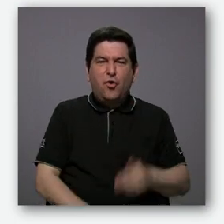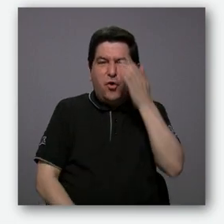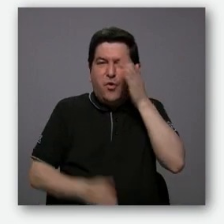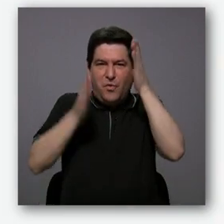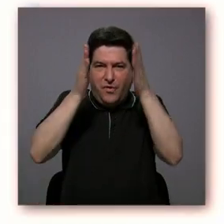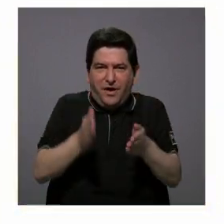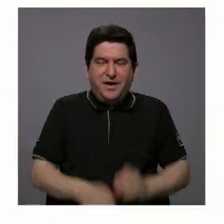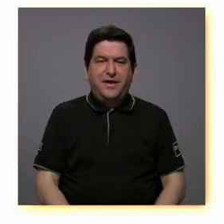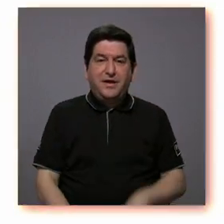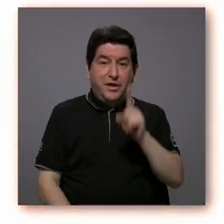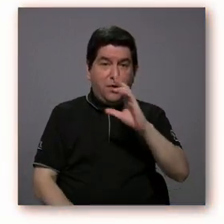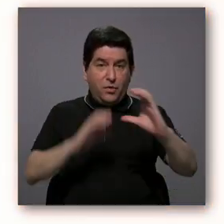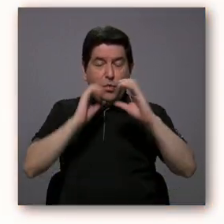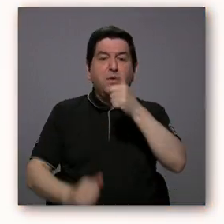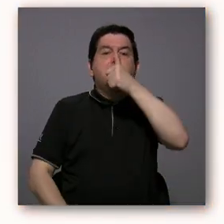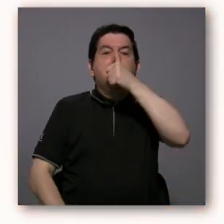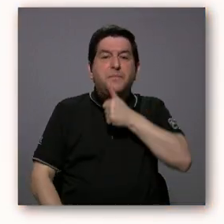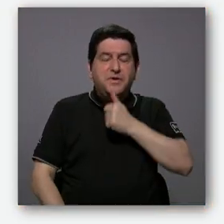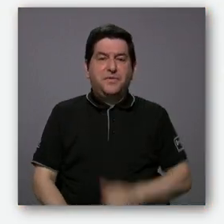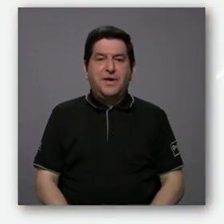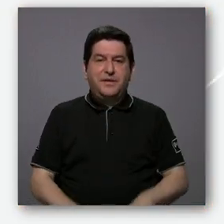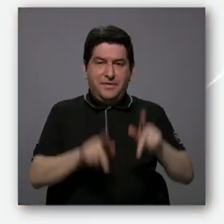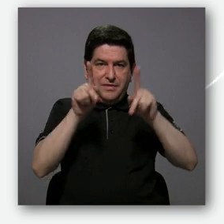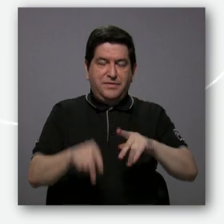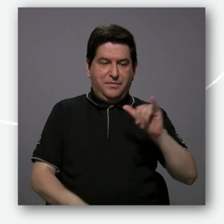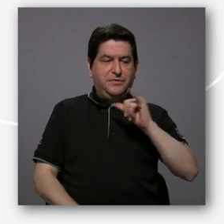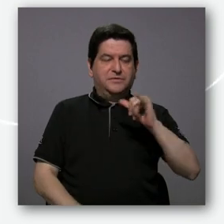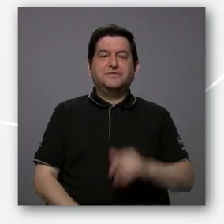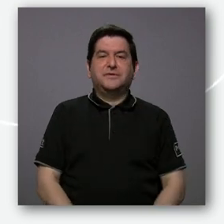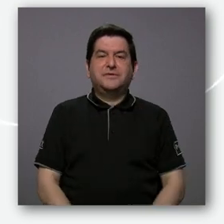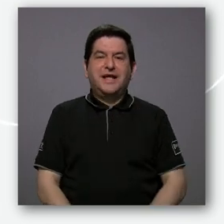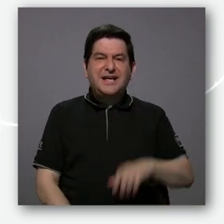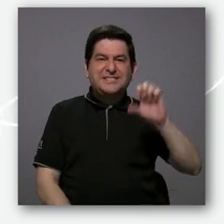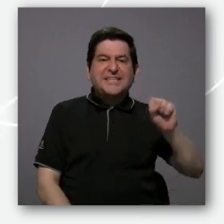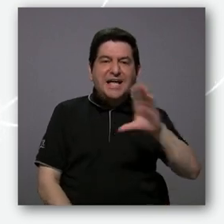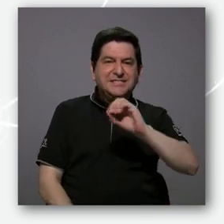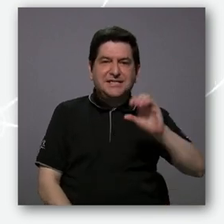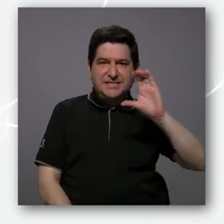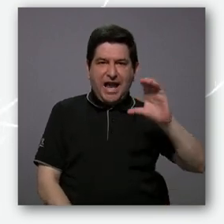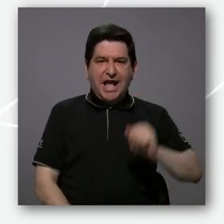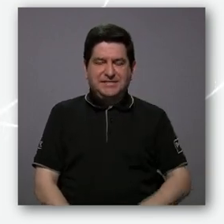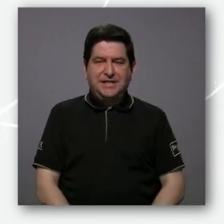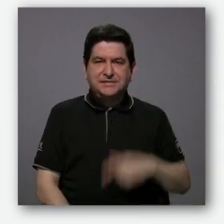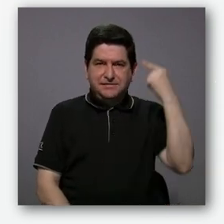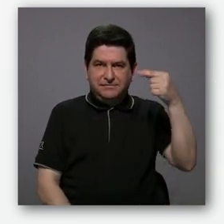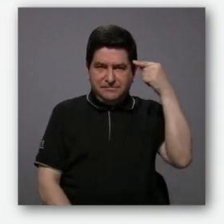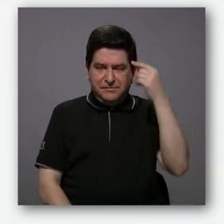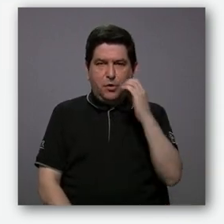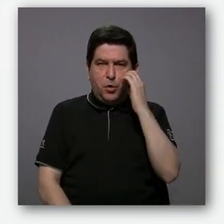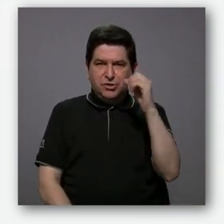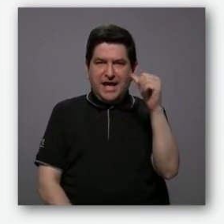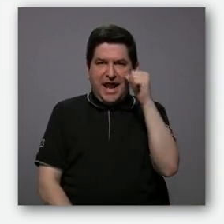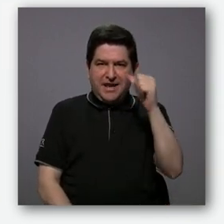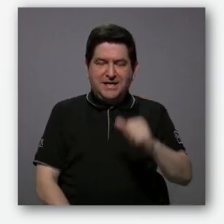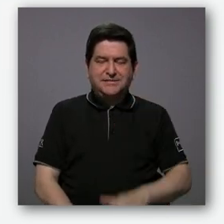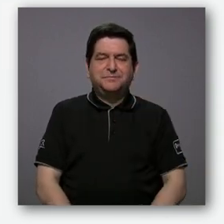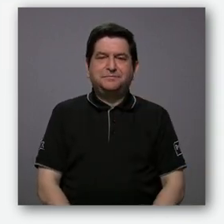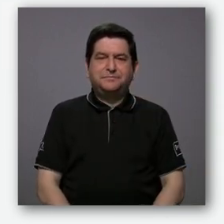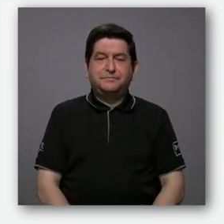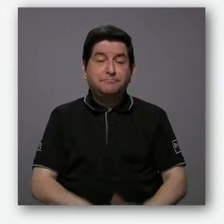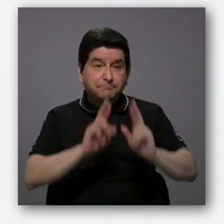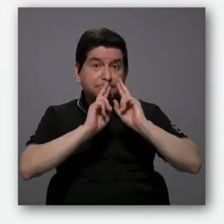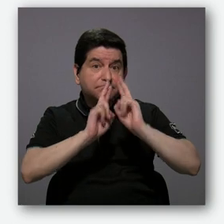hacker, de una conversación privada entre pares, Sánchez y Casas, del gobierno de Oscar Arias.